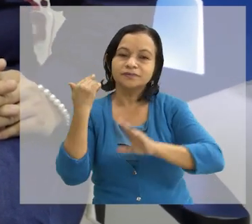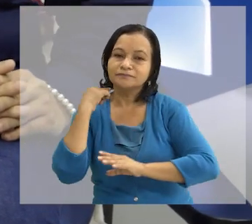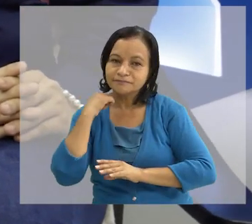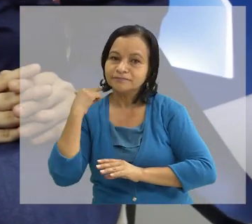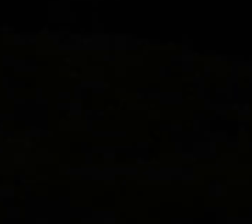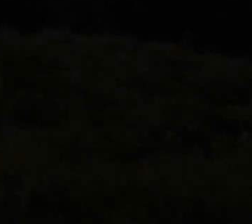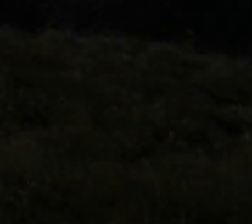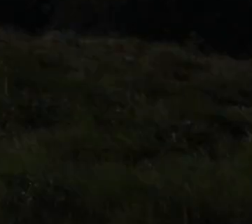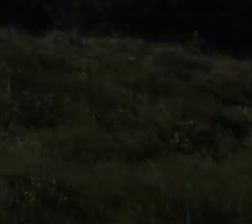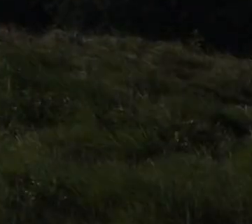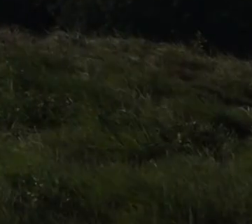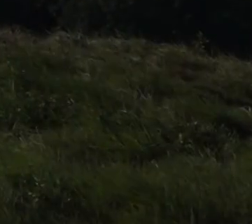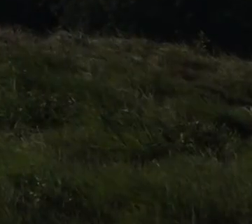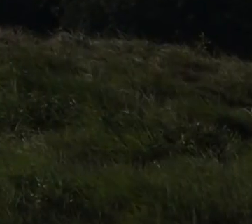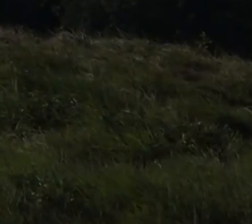Veamos